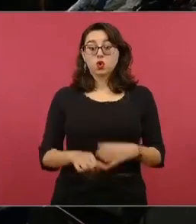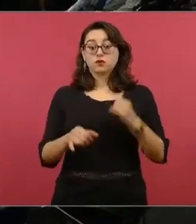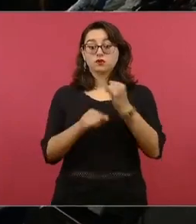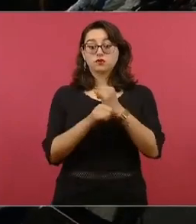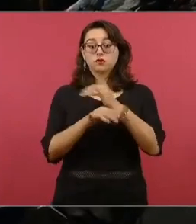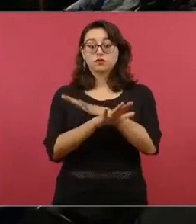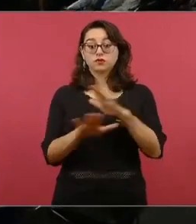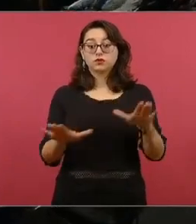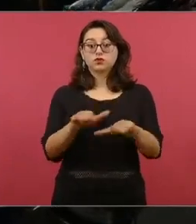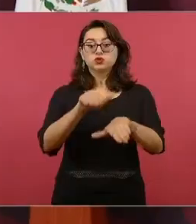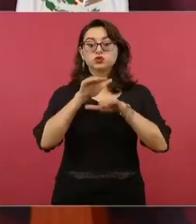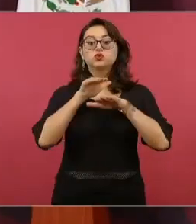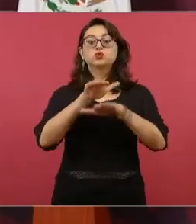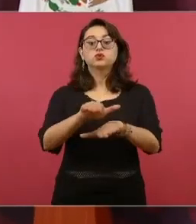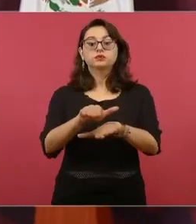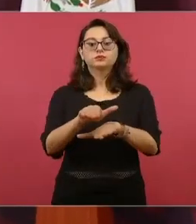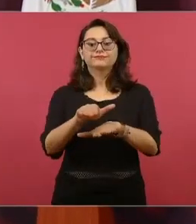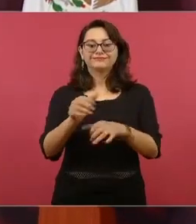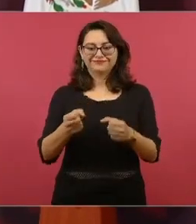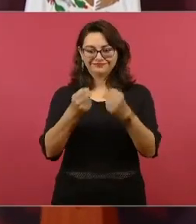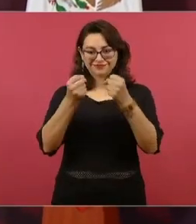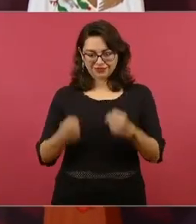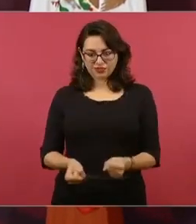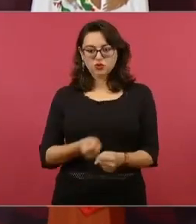Como sabemos,